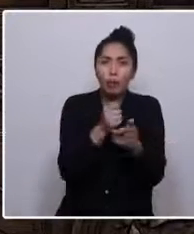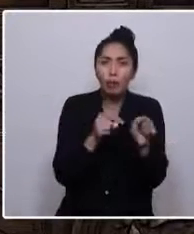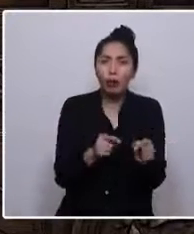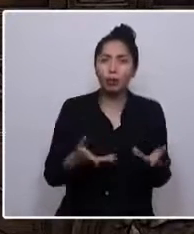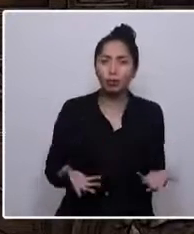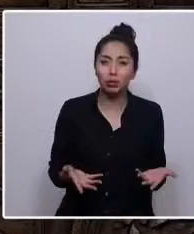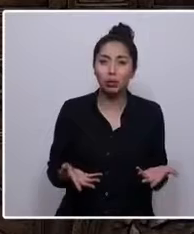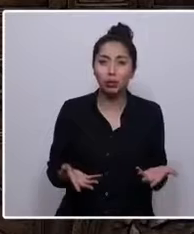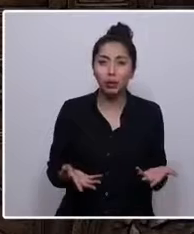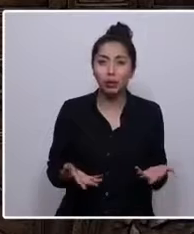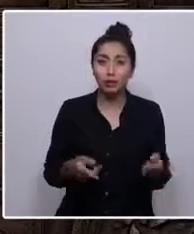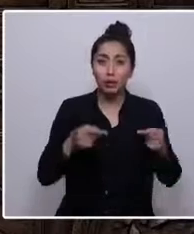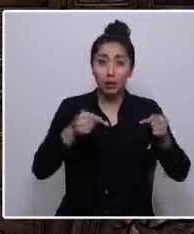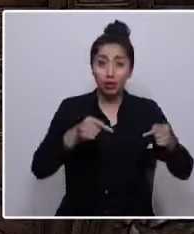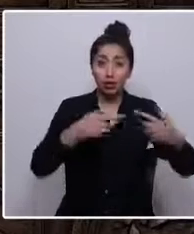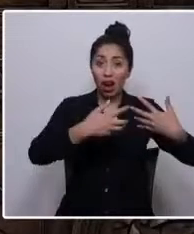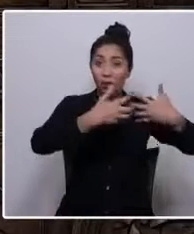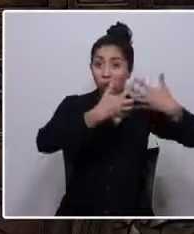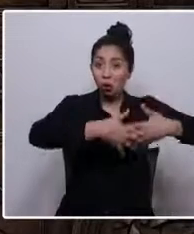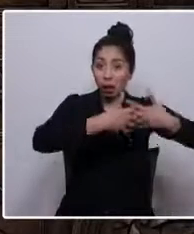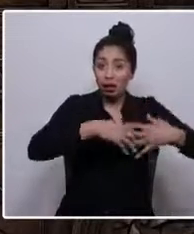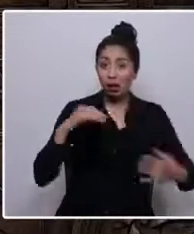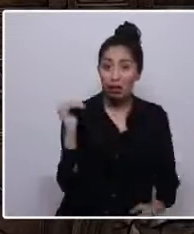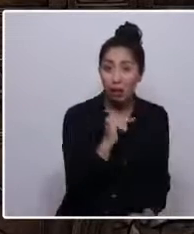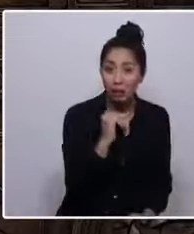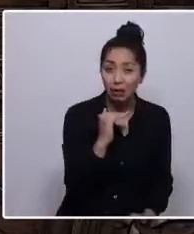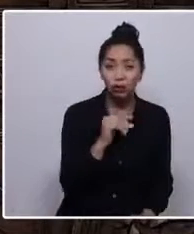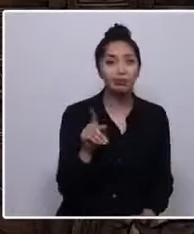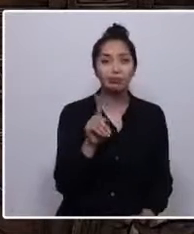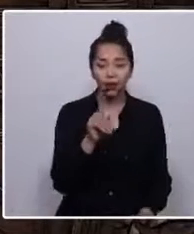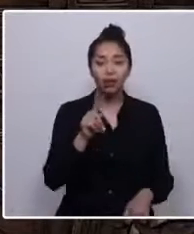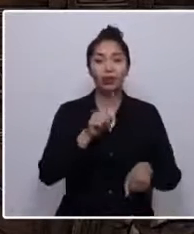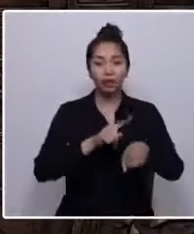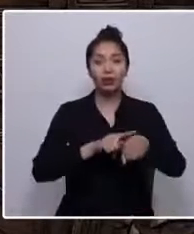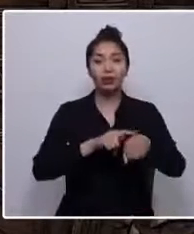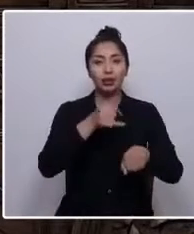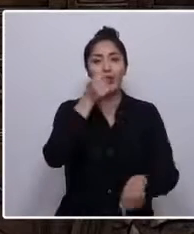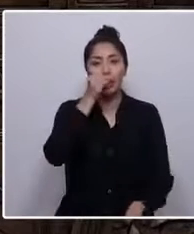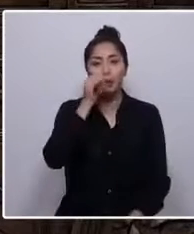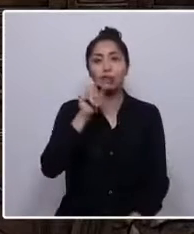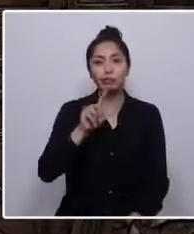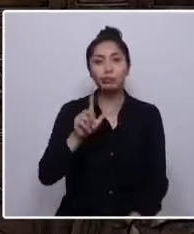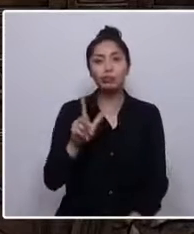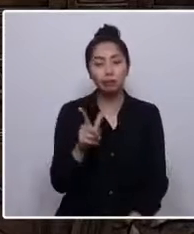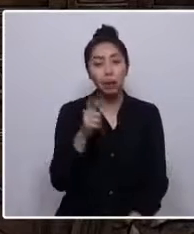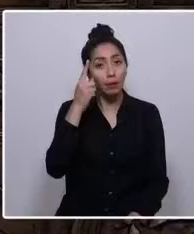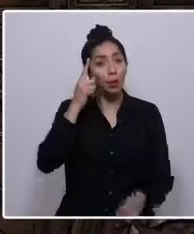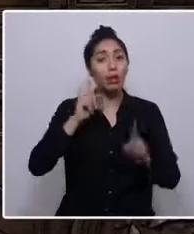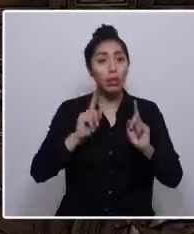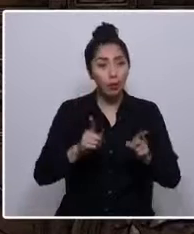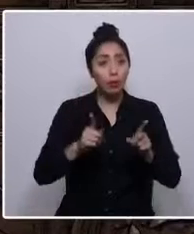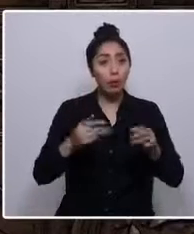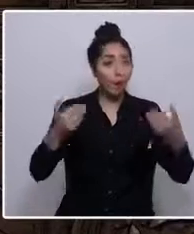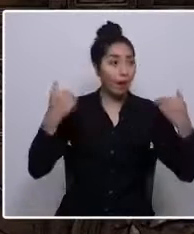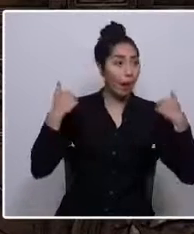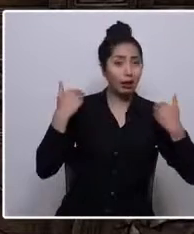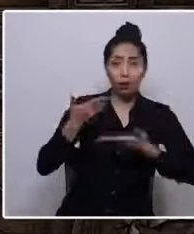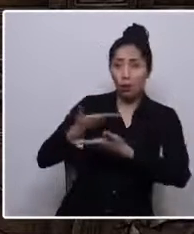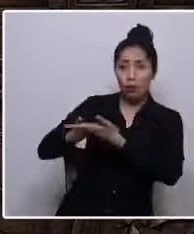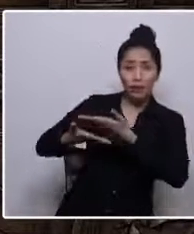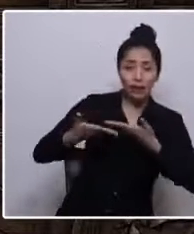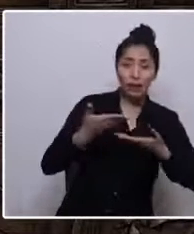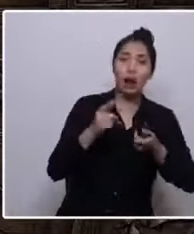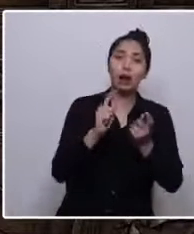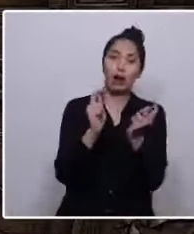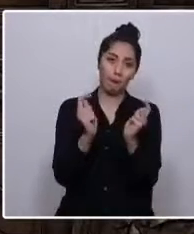automático. La implementación de una constitución puede tomar tiempo, pero debemos cambiar las prácticas de nuestra convivencia. Partamos